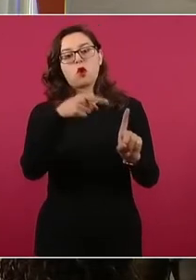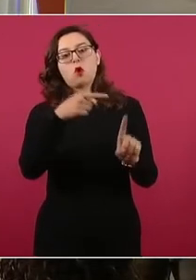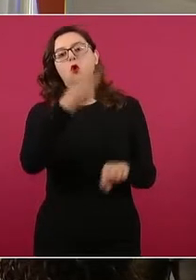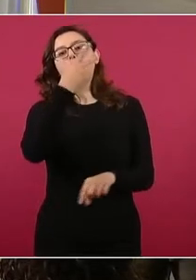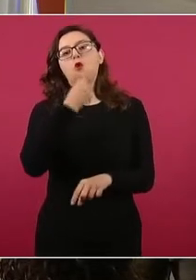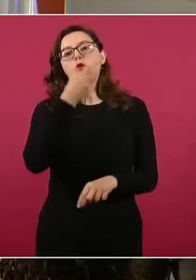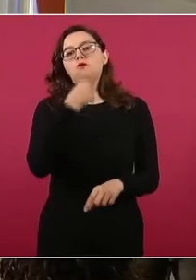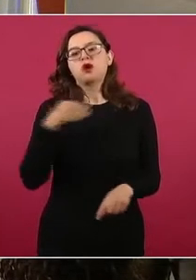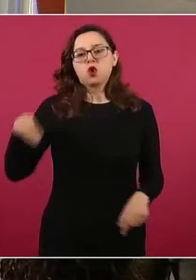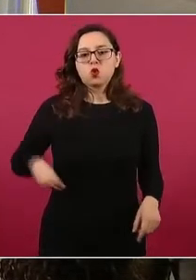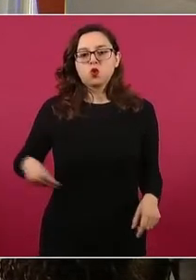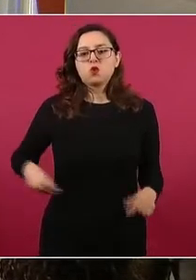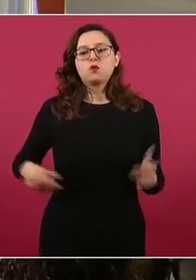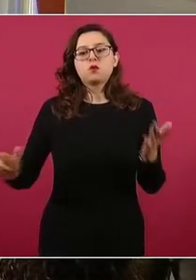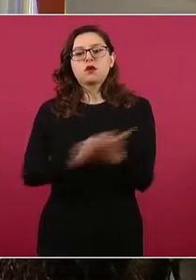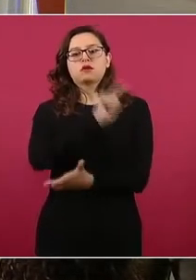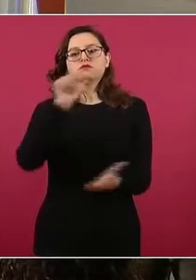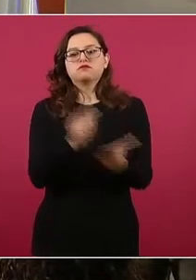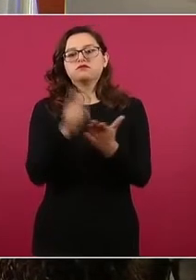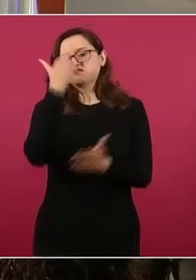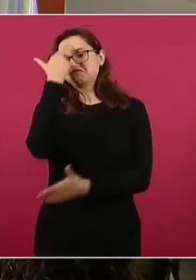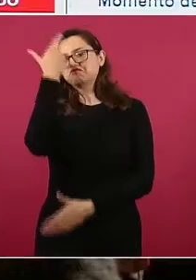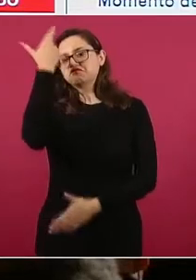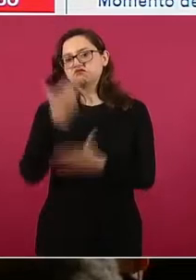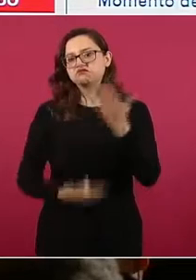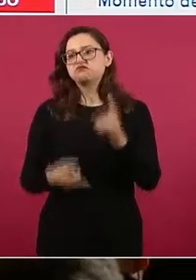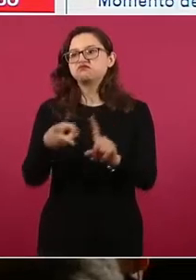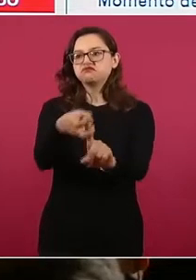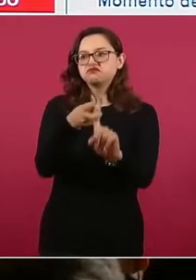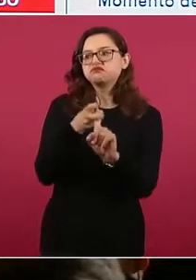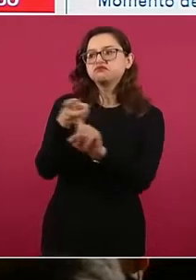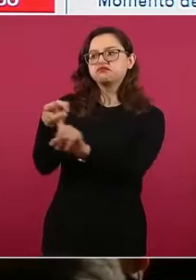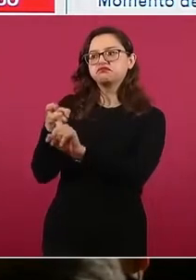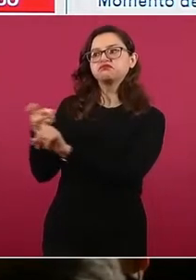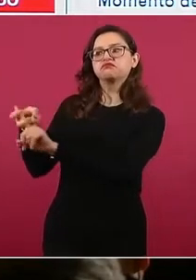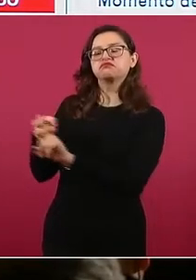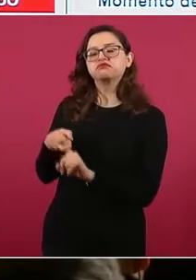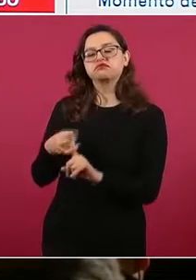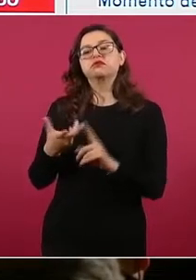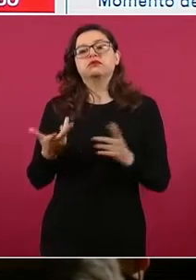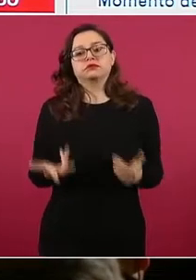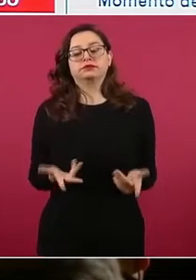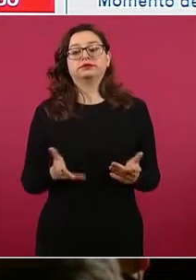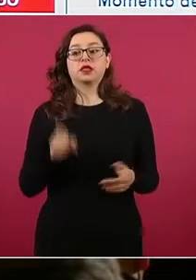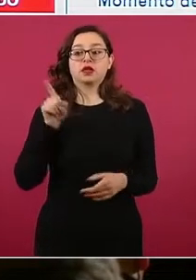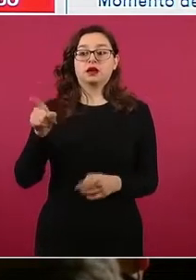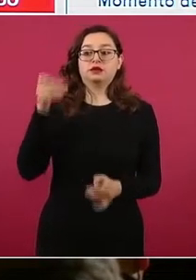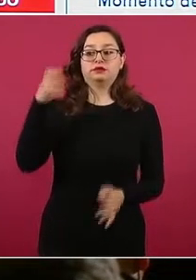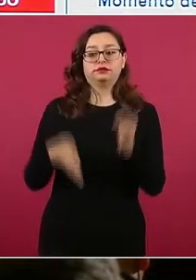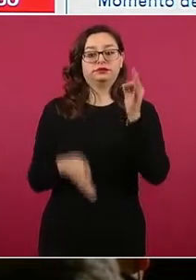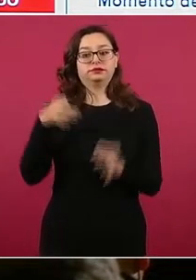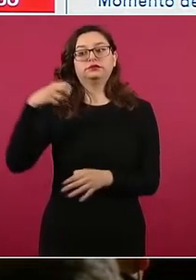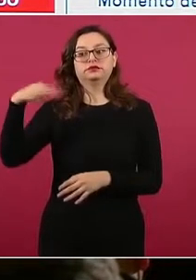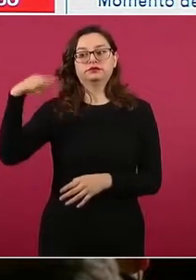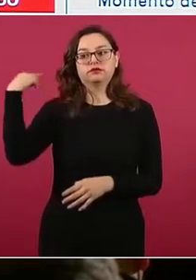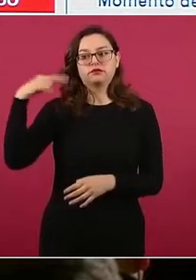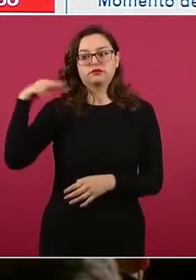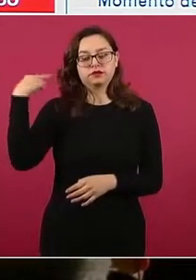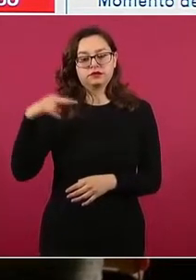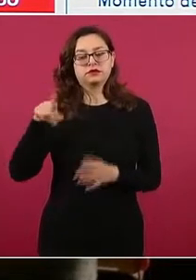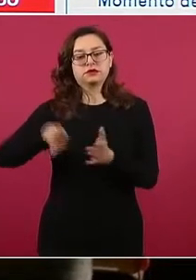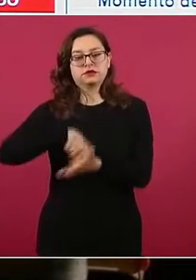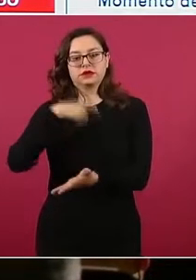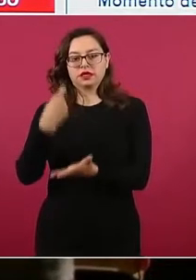La Fiscalía de Veracruz informó que obtuvo en el procedimiento penal oral correspondiente, con sede en